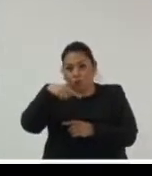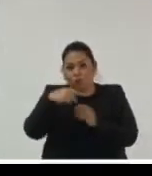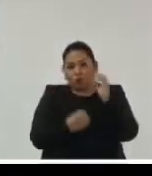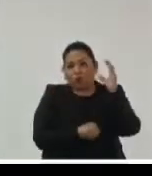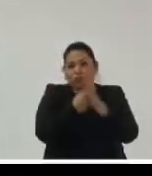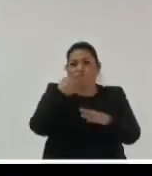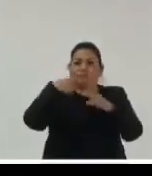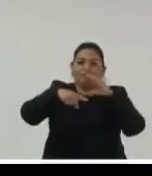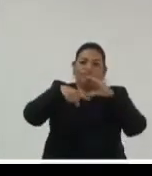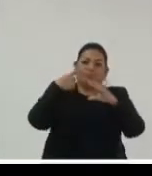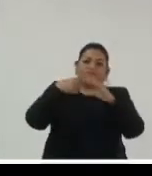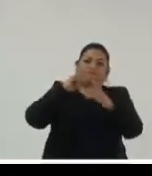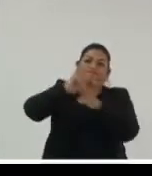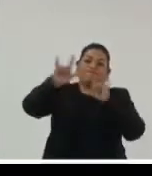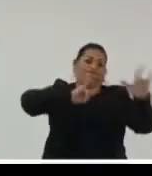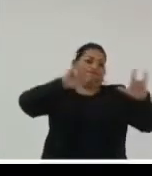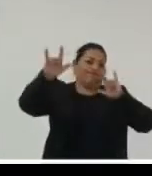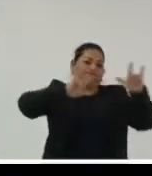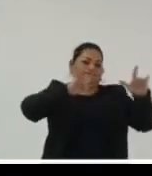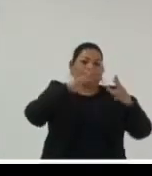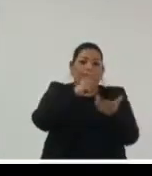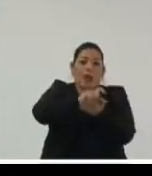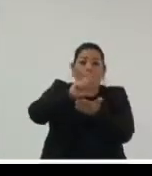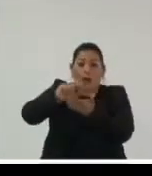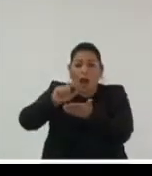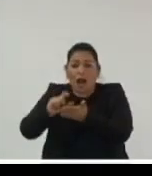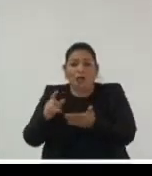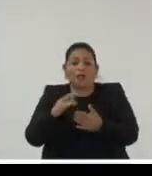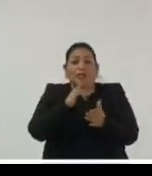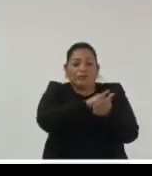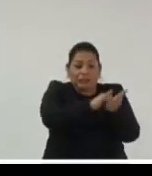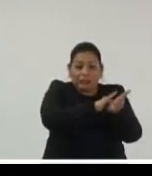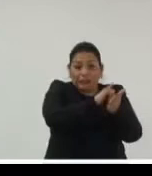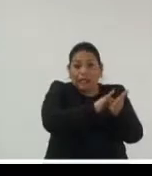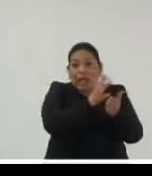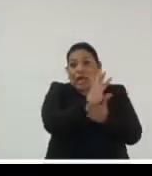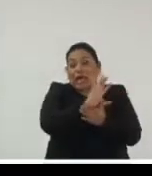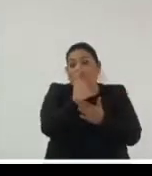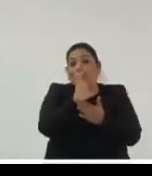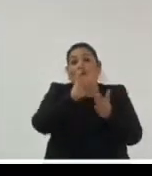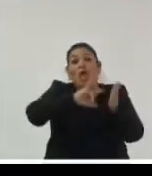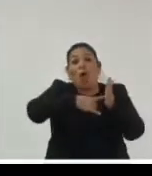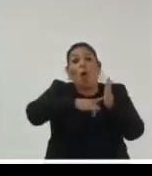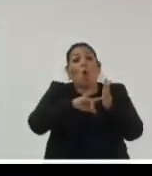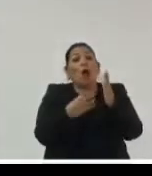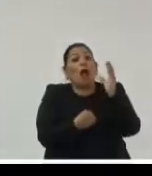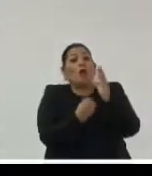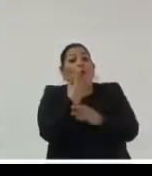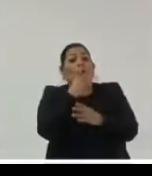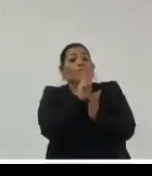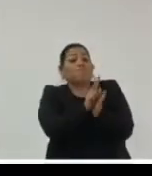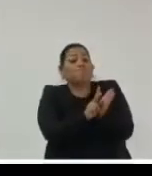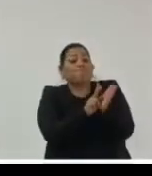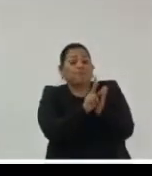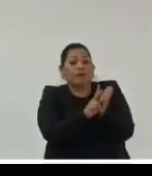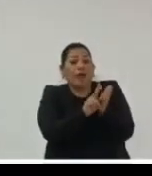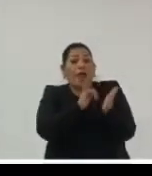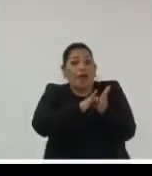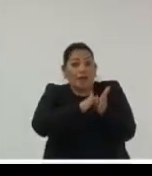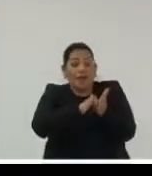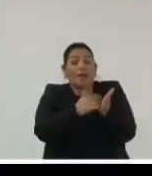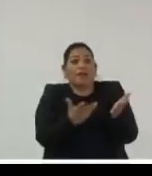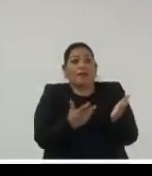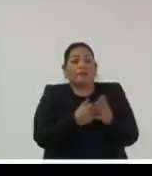paquetes cada minuto los usuarios de youtube suben 500 horas nuevas de video a youtube etcétera y